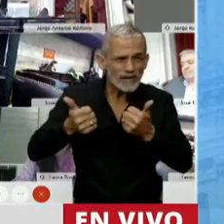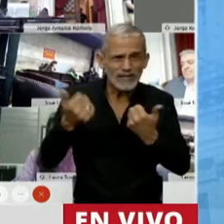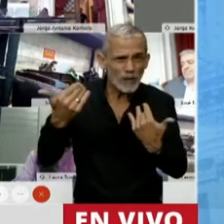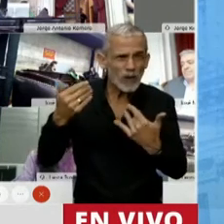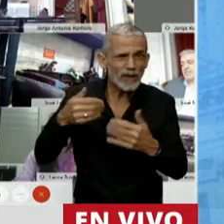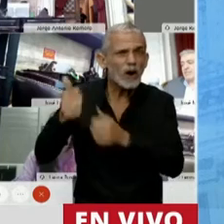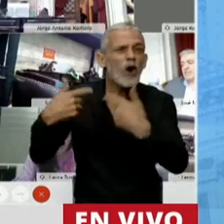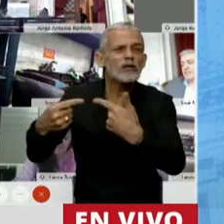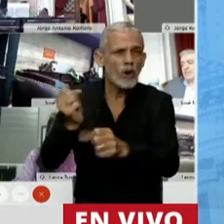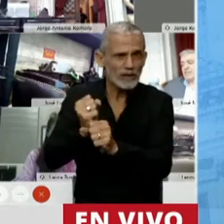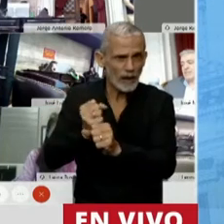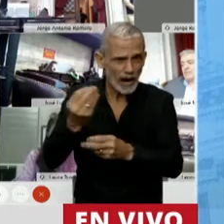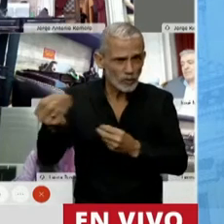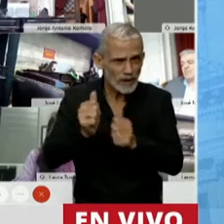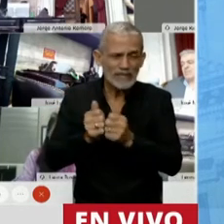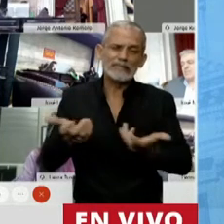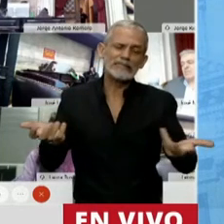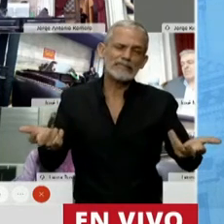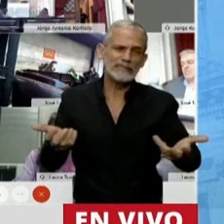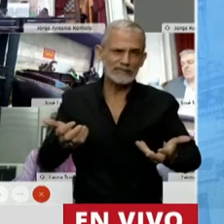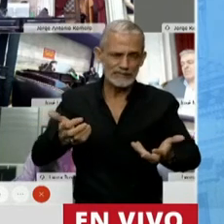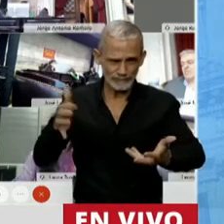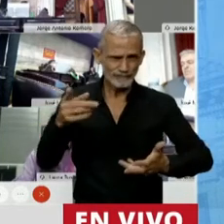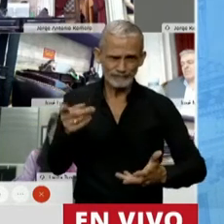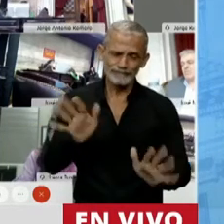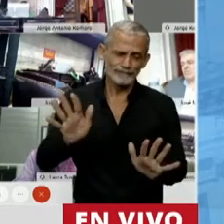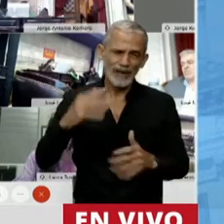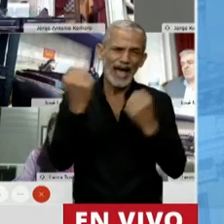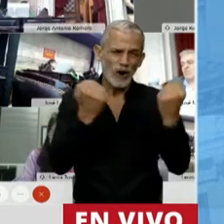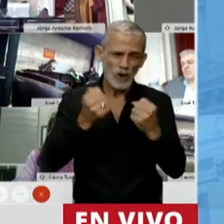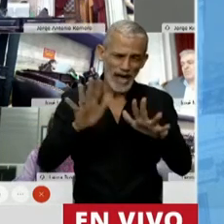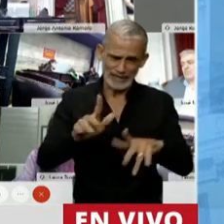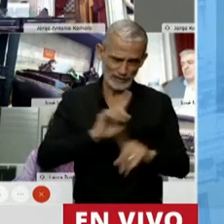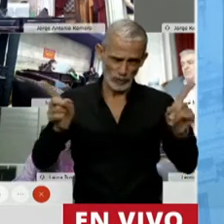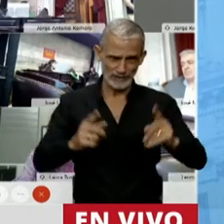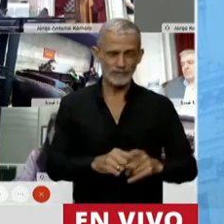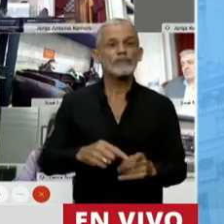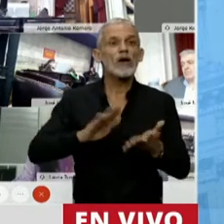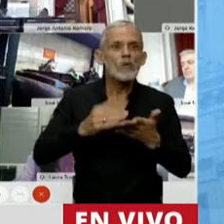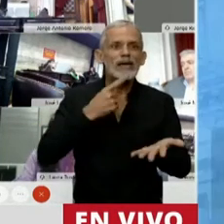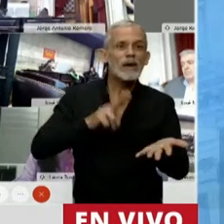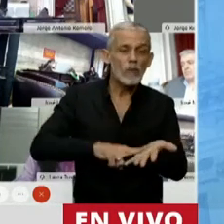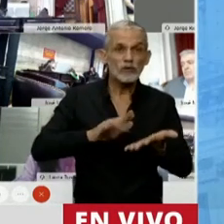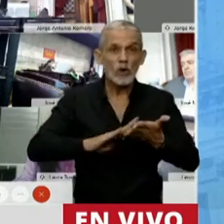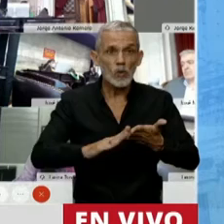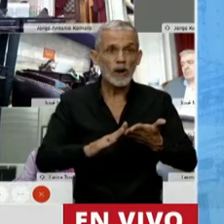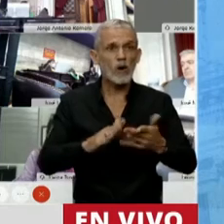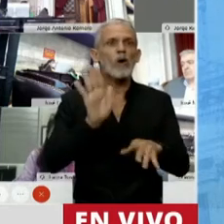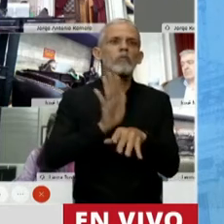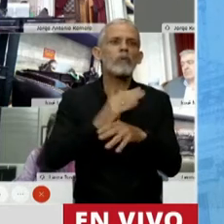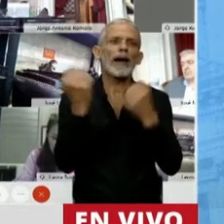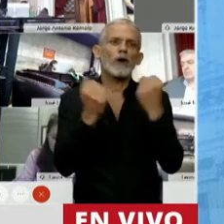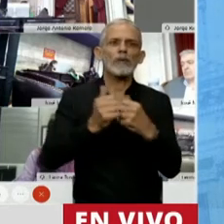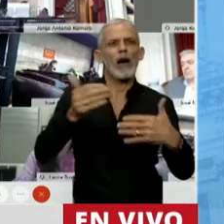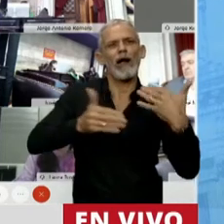supervivencia. Pensar ello sería extremadamente alejado de la realidad económica actual. Cualquier nuevo impuesto ayudará a desacelerar la